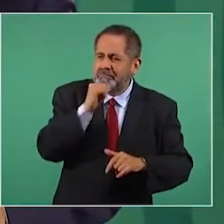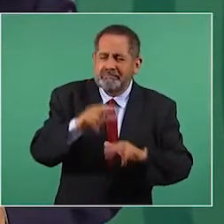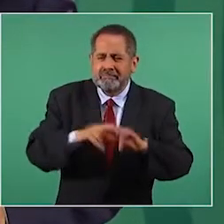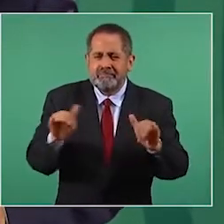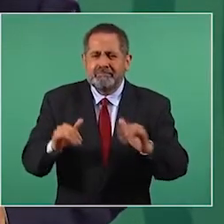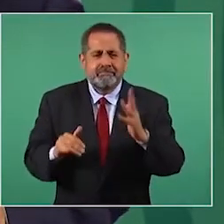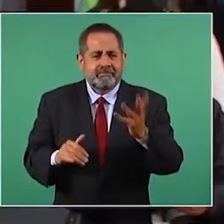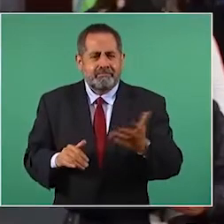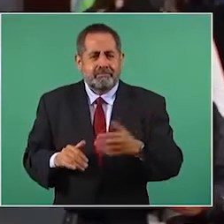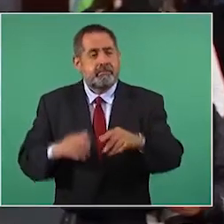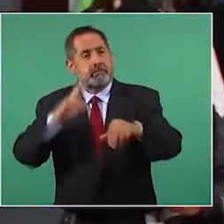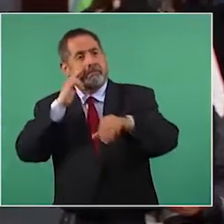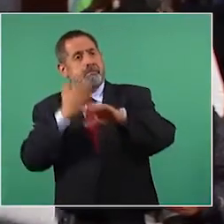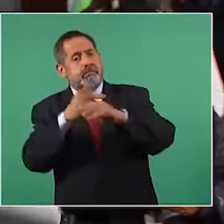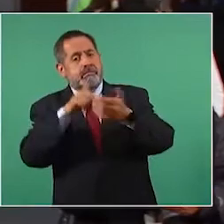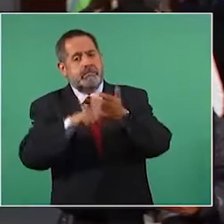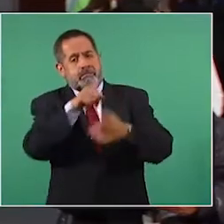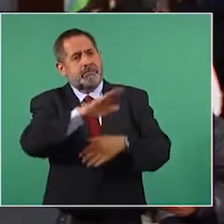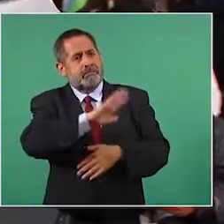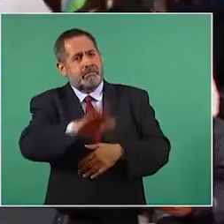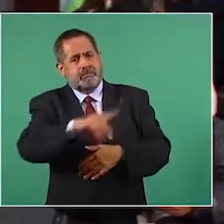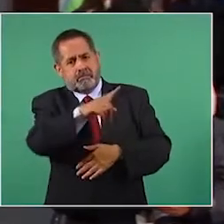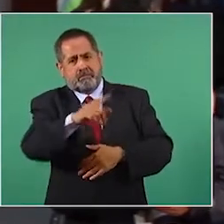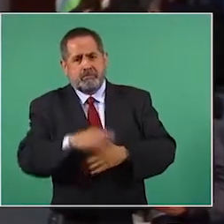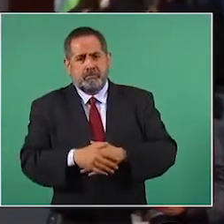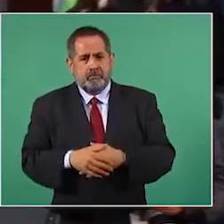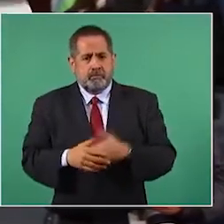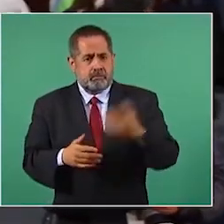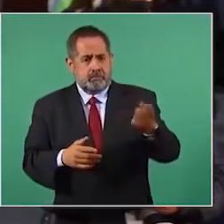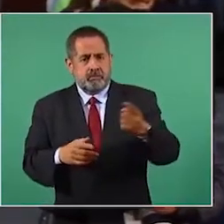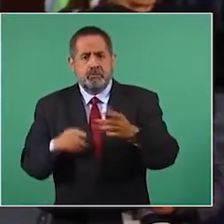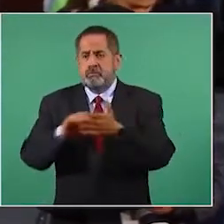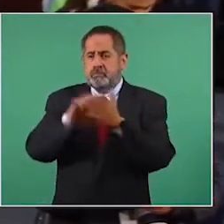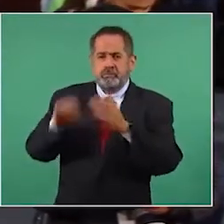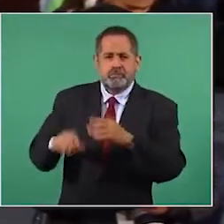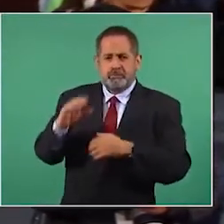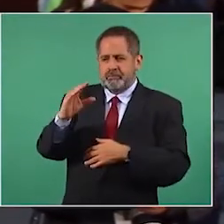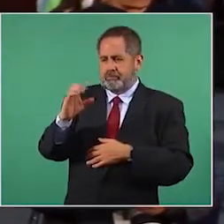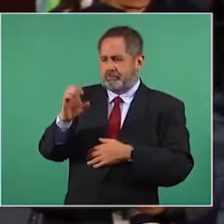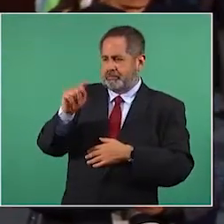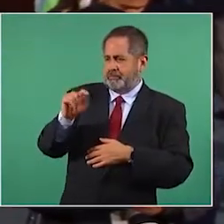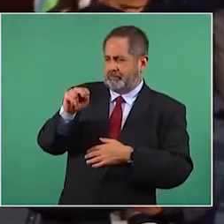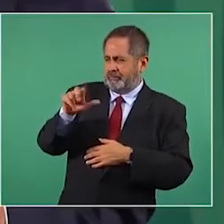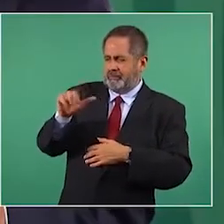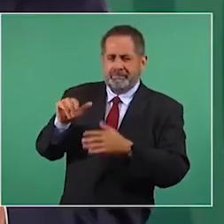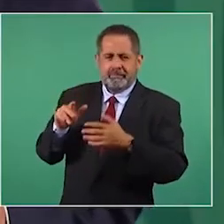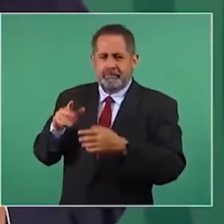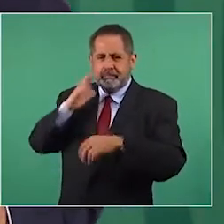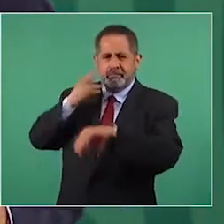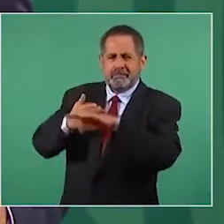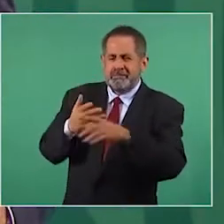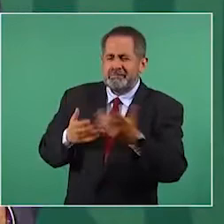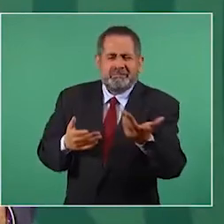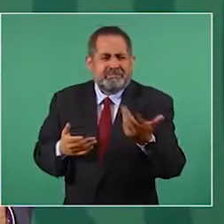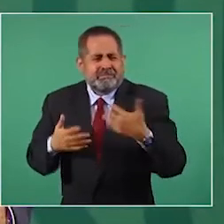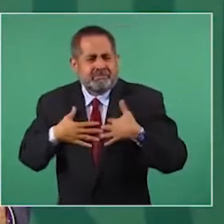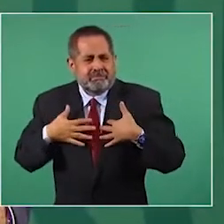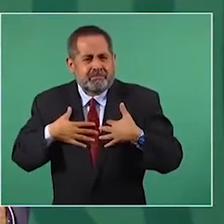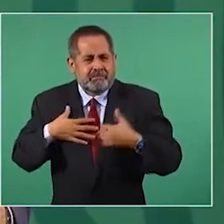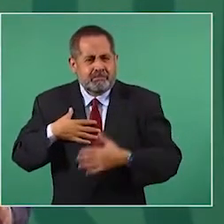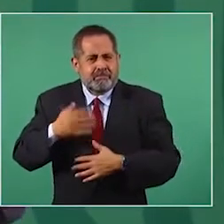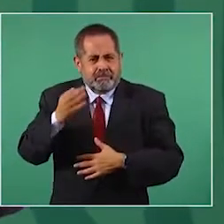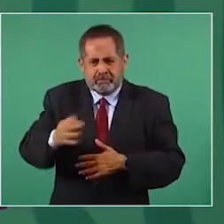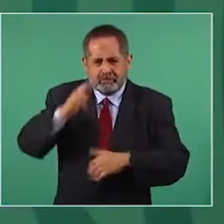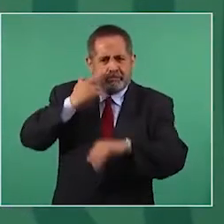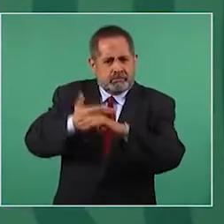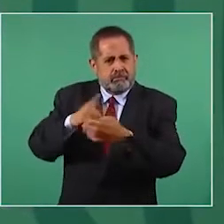que quiero es su responsabilidad en esas muertes. Usted escoge, por ejemplo, el método sentinela. Pero ¿cómo no voy a acertar